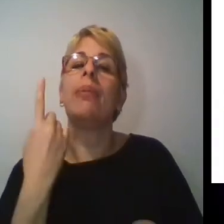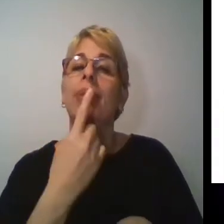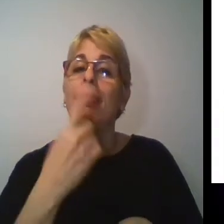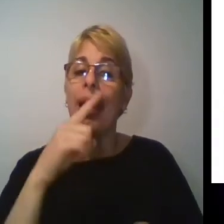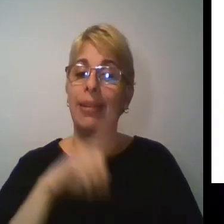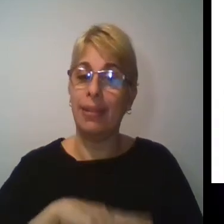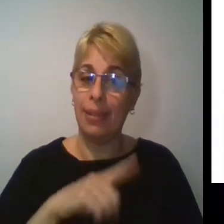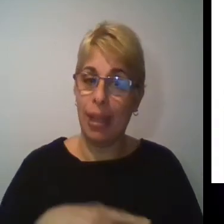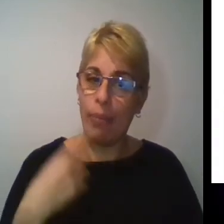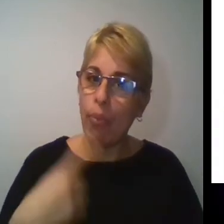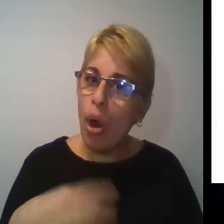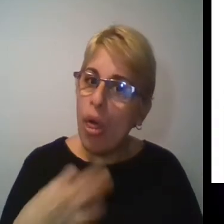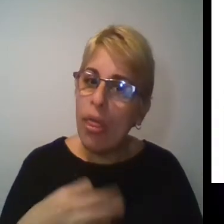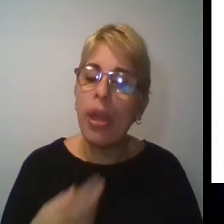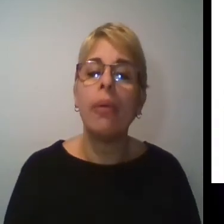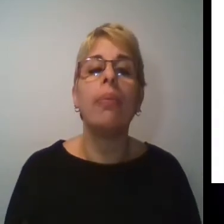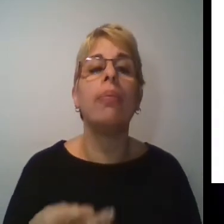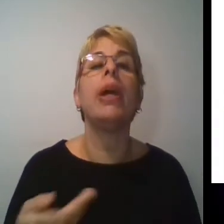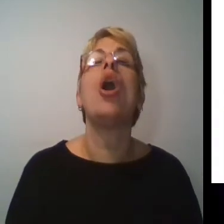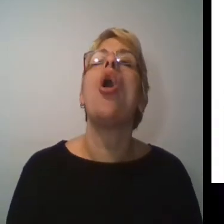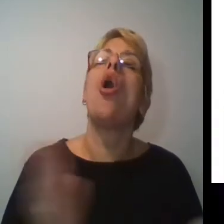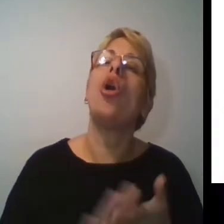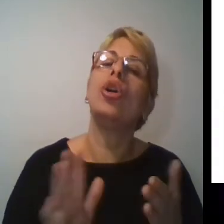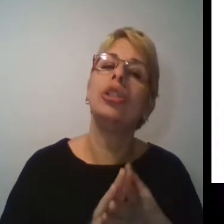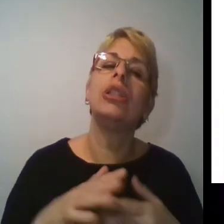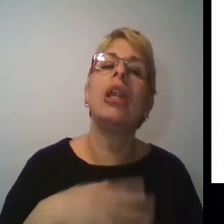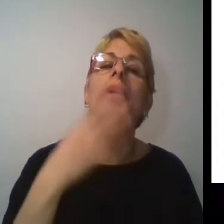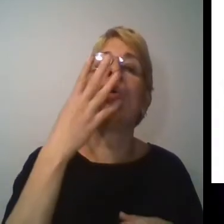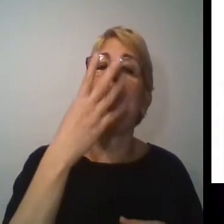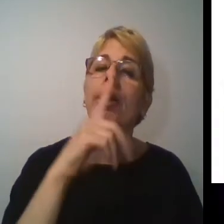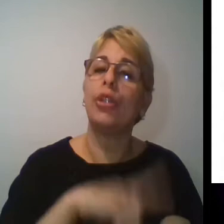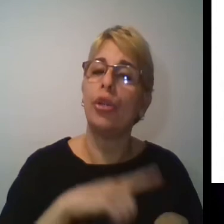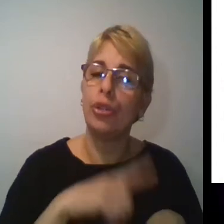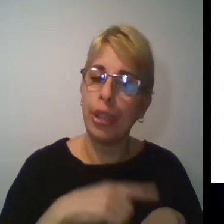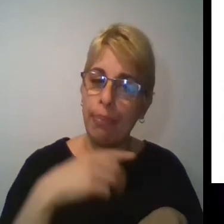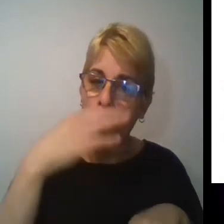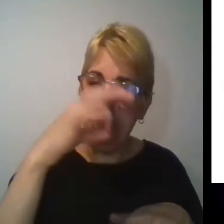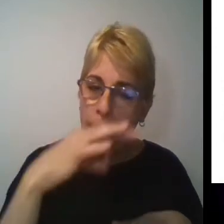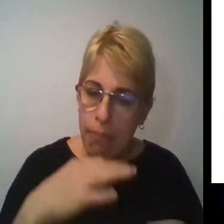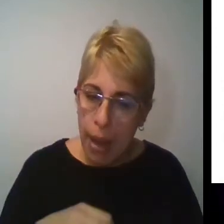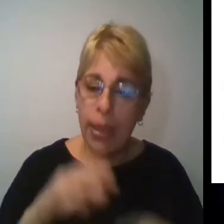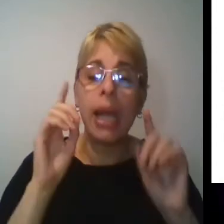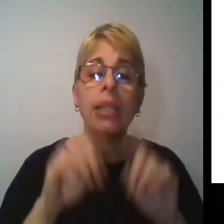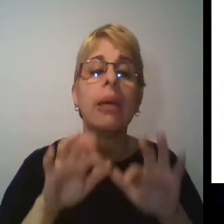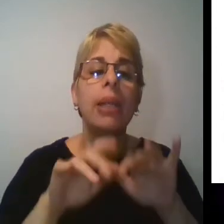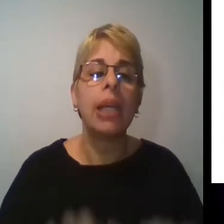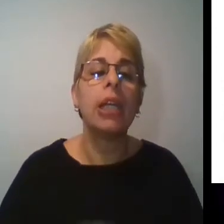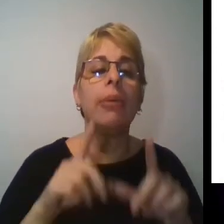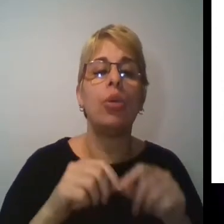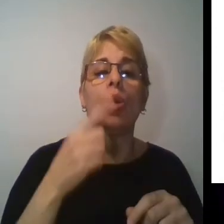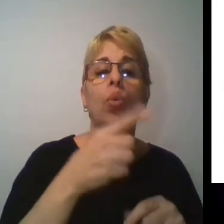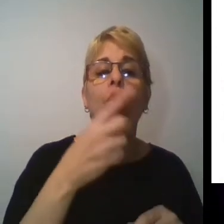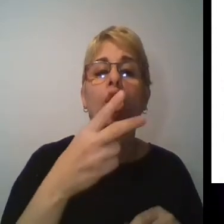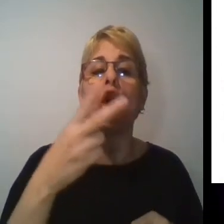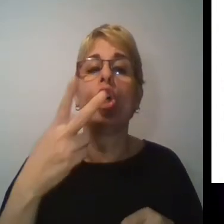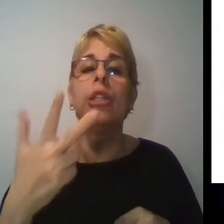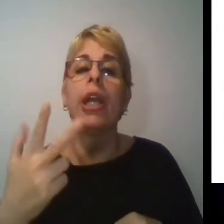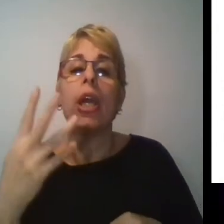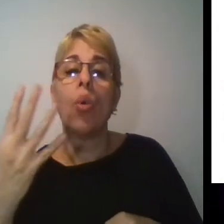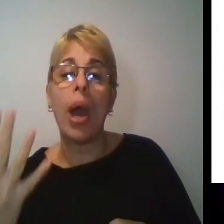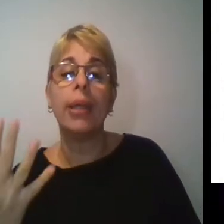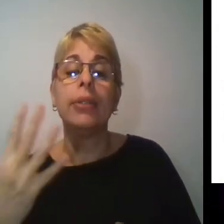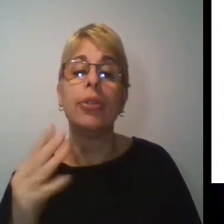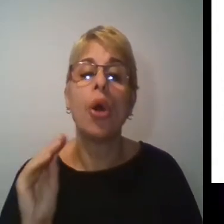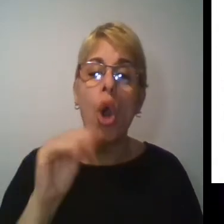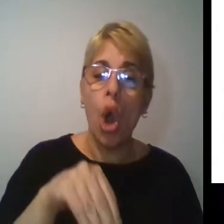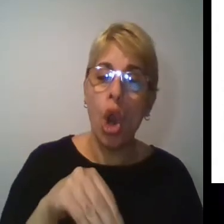volver a marcar cuatro tiempos. Una vez que marcamos los cuatro tiempos, escribir los números 1, 2, 3 y 4. Y vamos a colocar